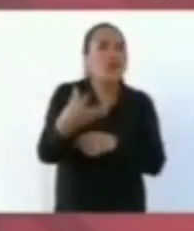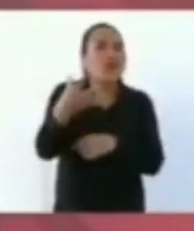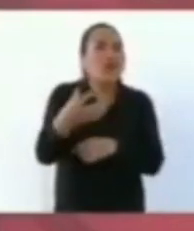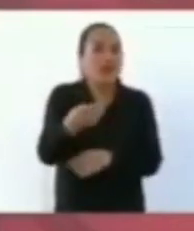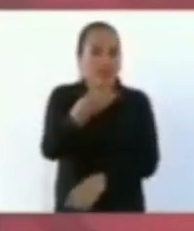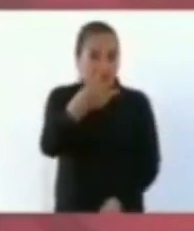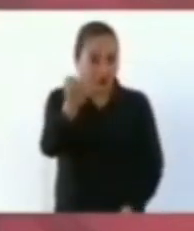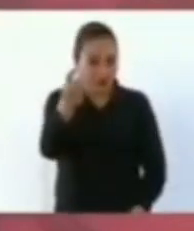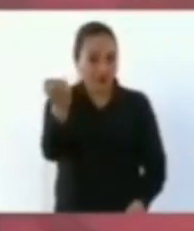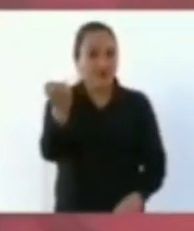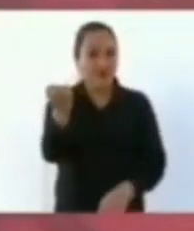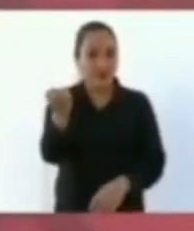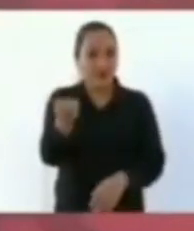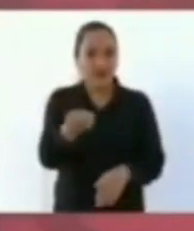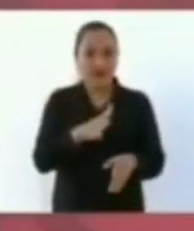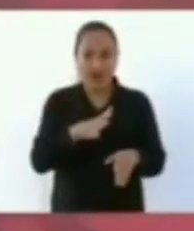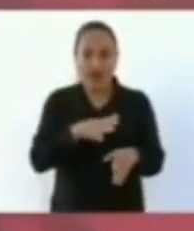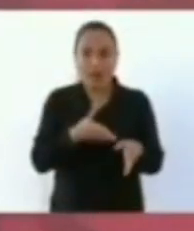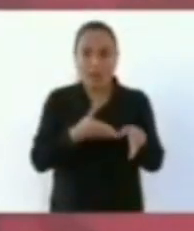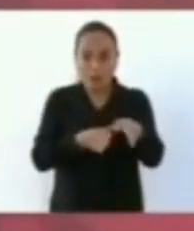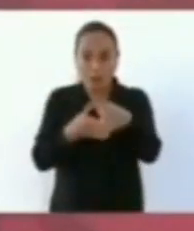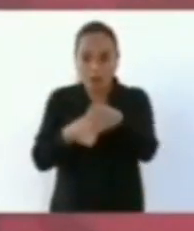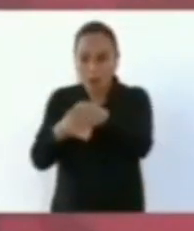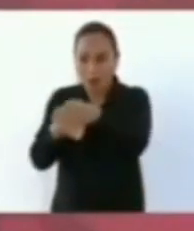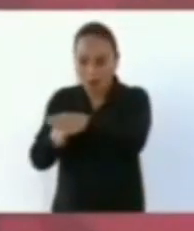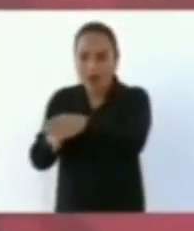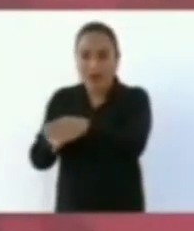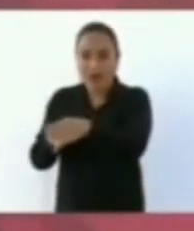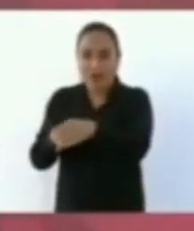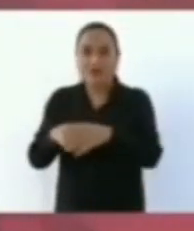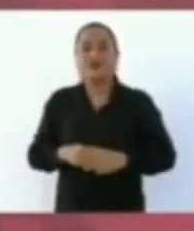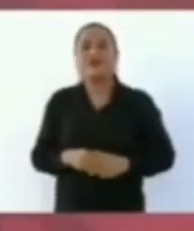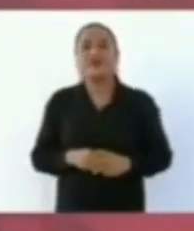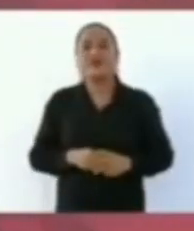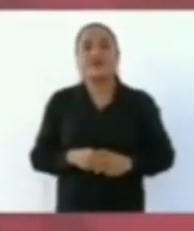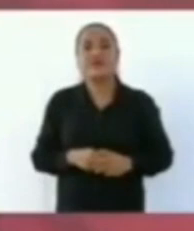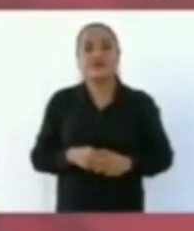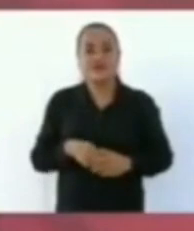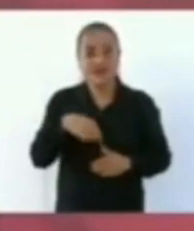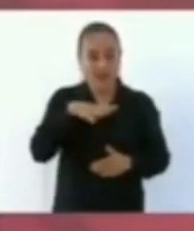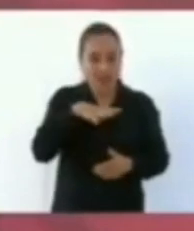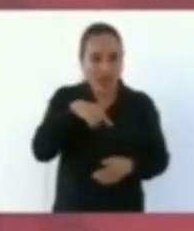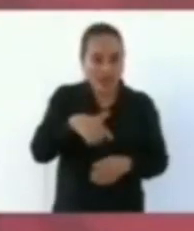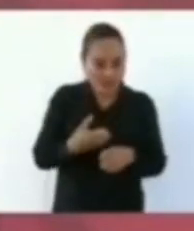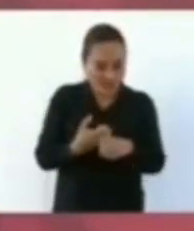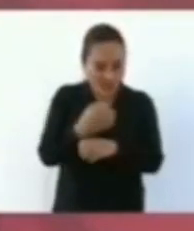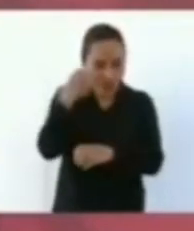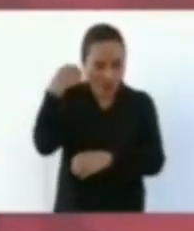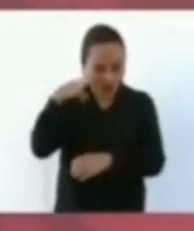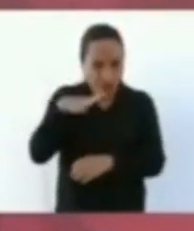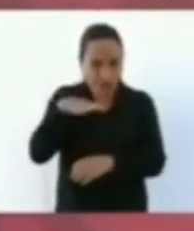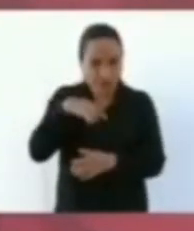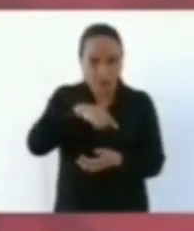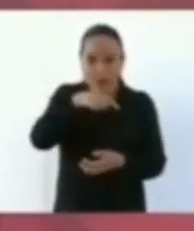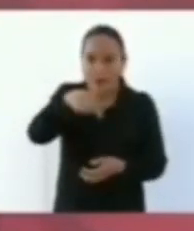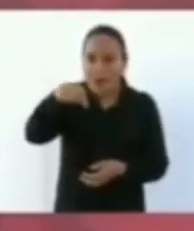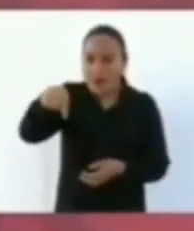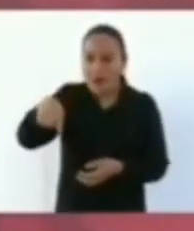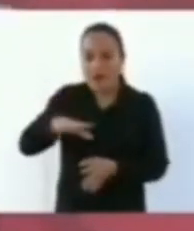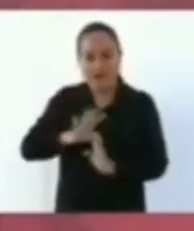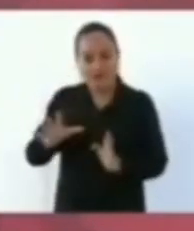a haber bancos en todo el estado. Segundo lugar,